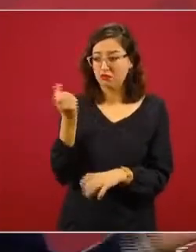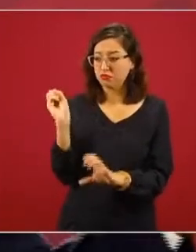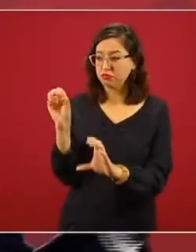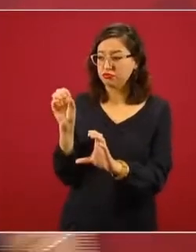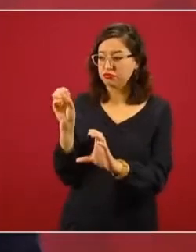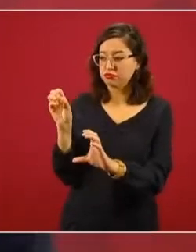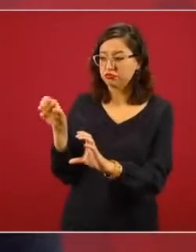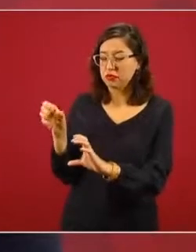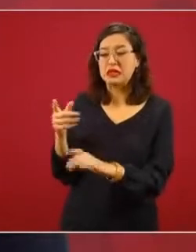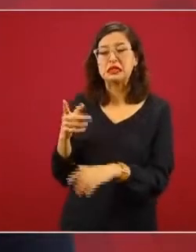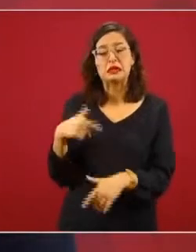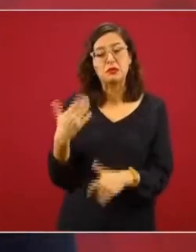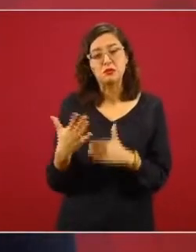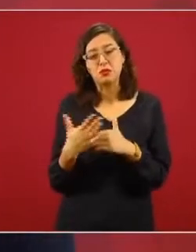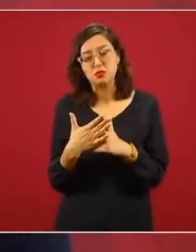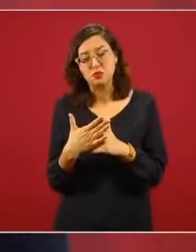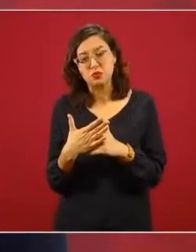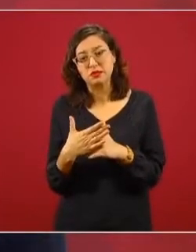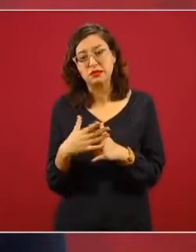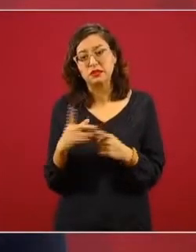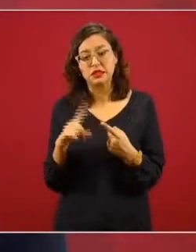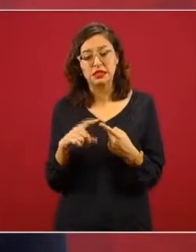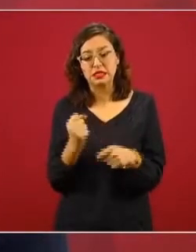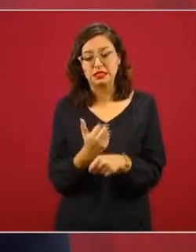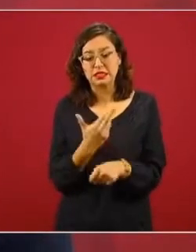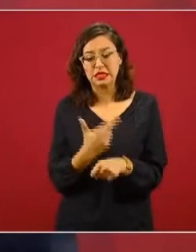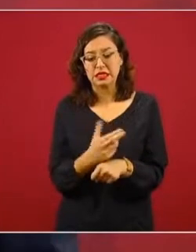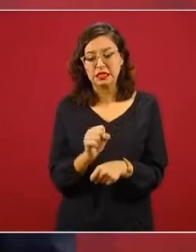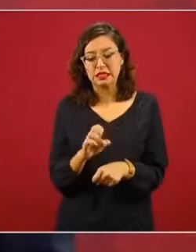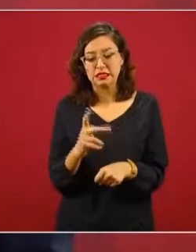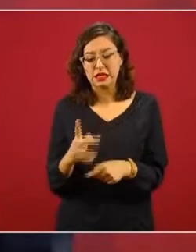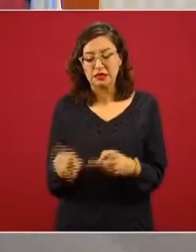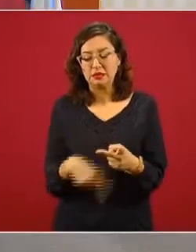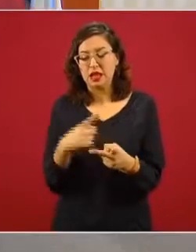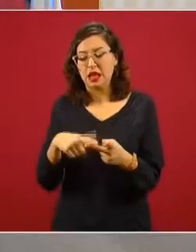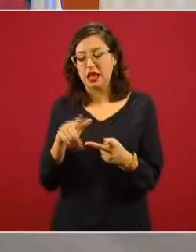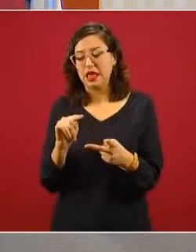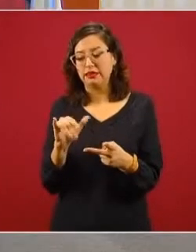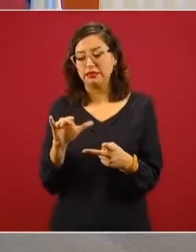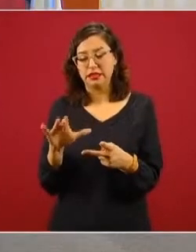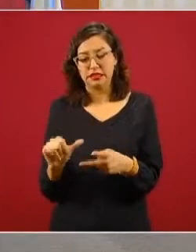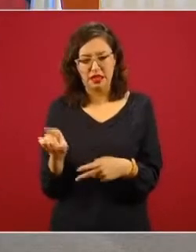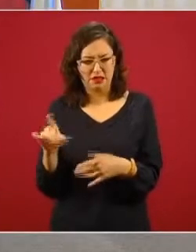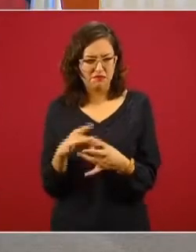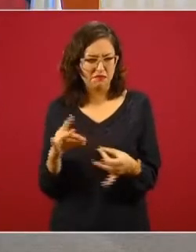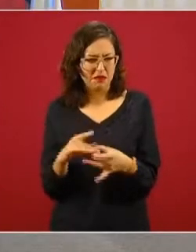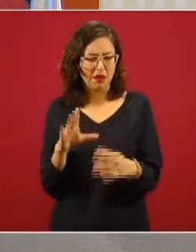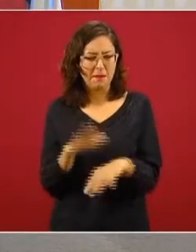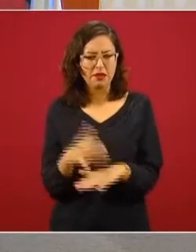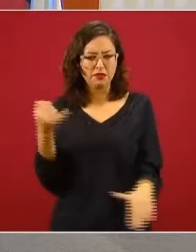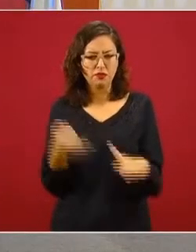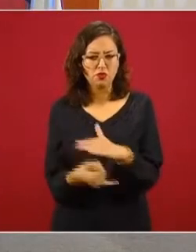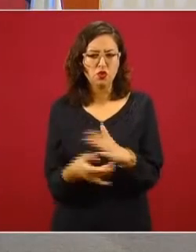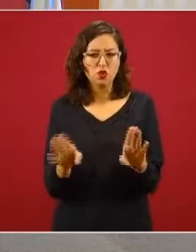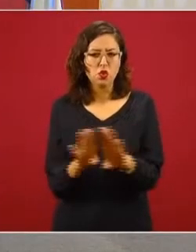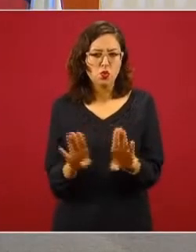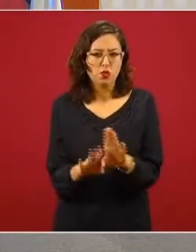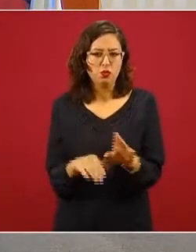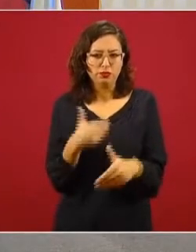pronto, tanto el secretario de Educación como Leticia Animas van a hacer referencia al proceso a través del cual se va a iniciar